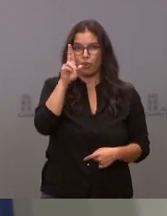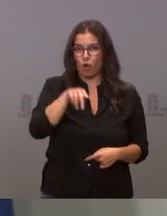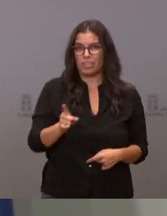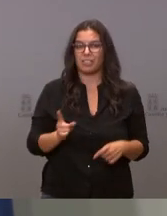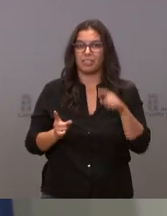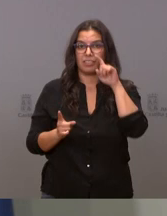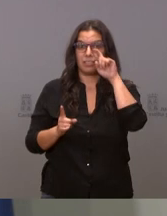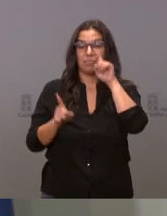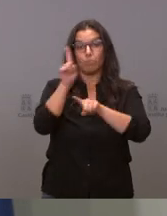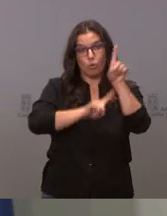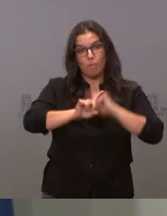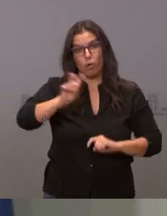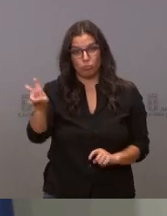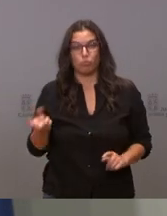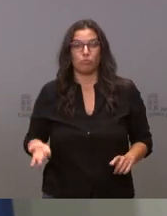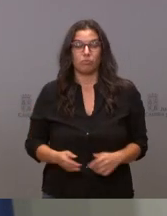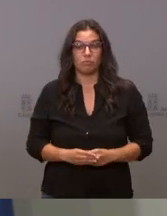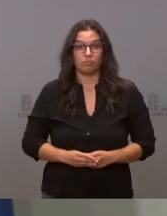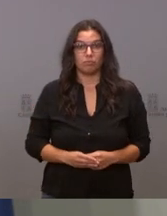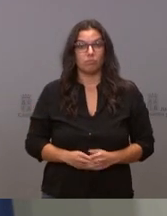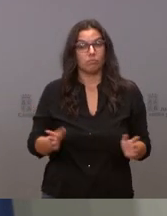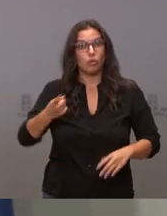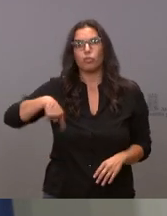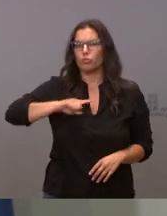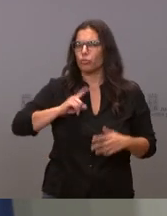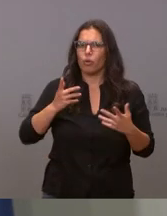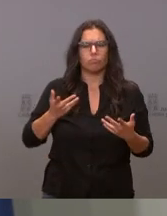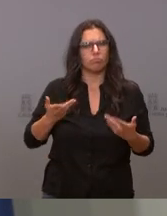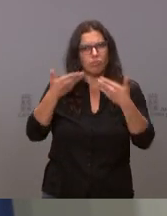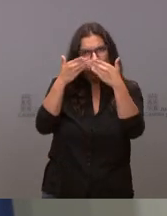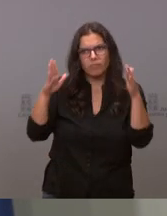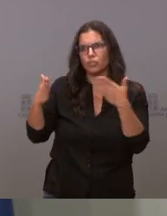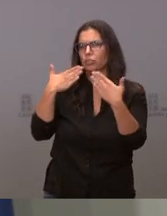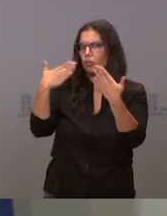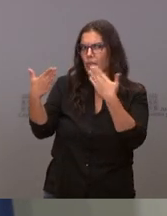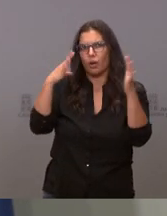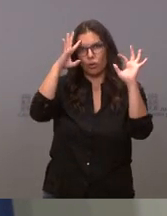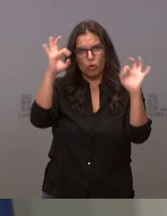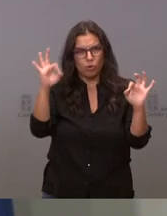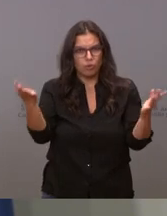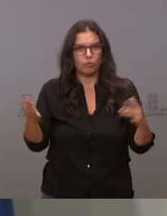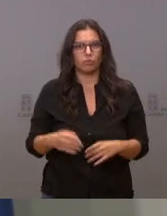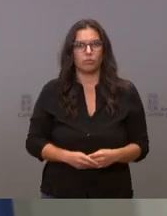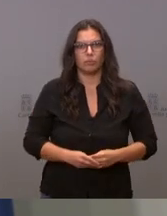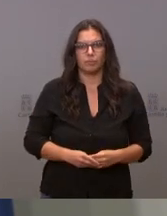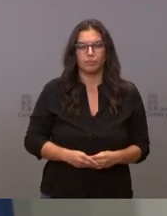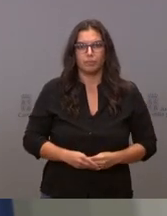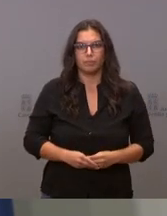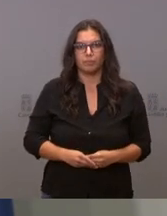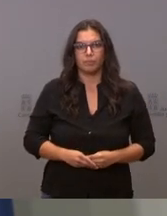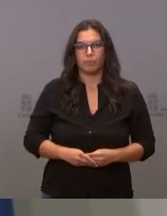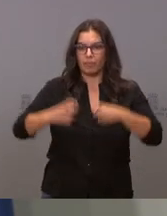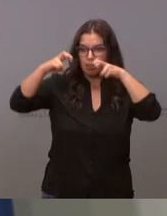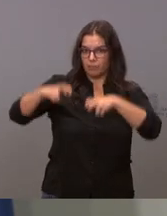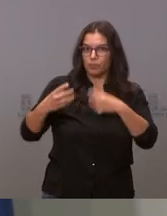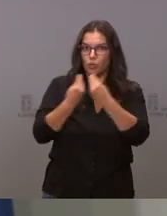igual es otro pero nosotros insisto estamos dispuestos al diálogo naturalmente estamos dispuestos a sentarnos con el señor Tudanca